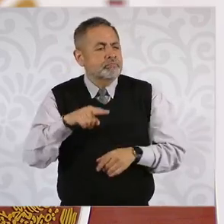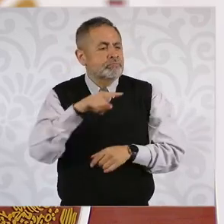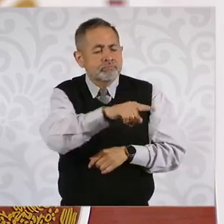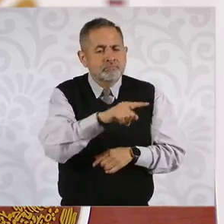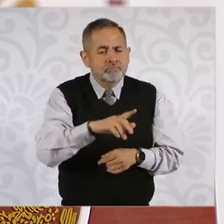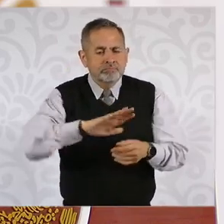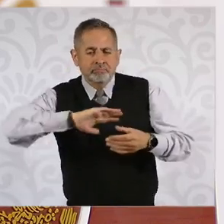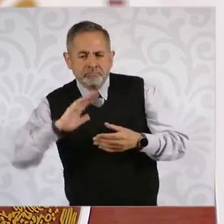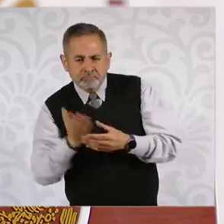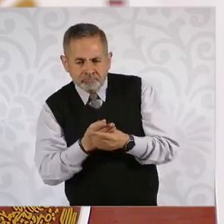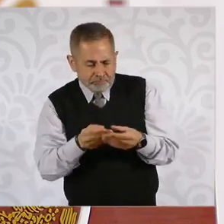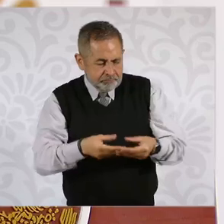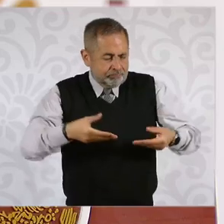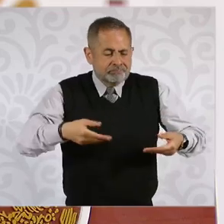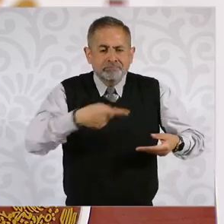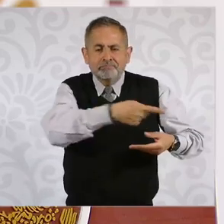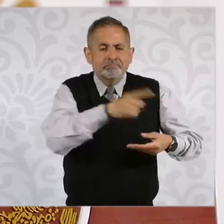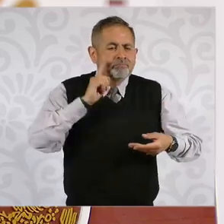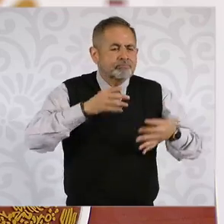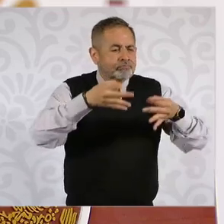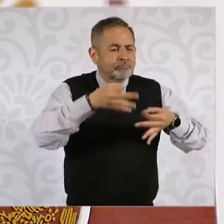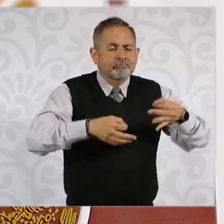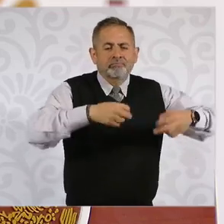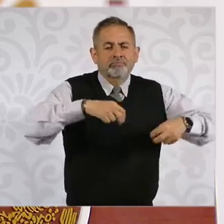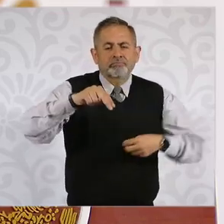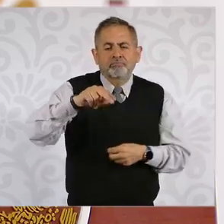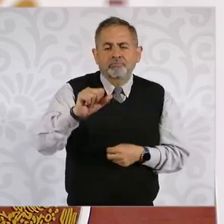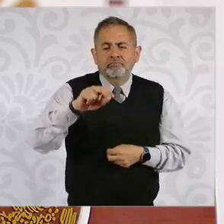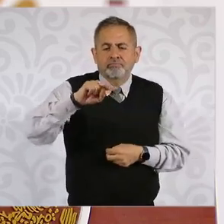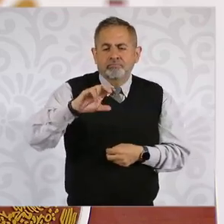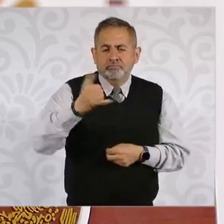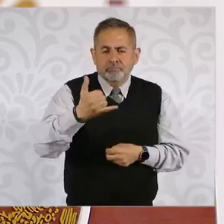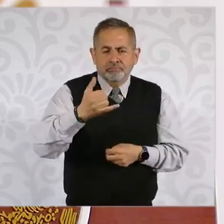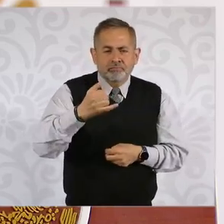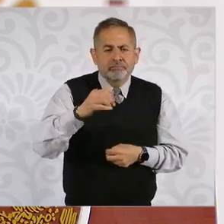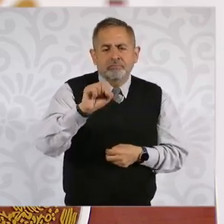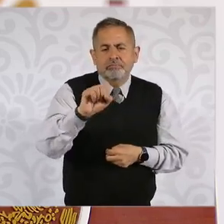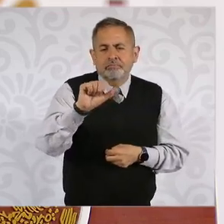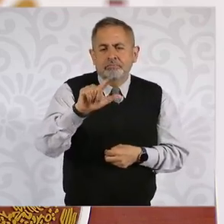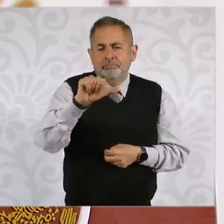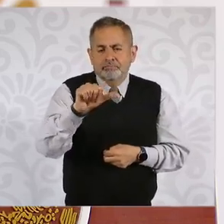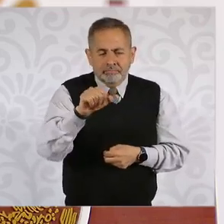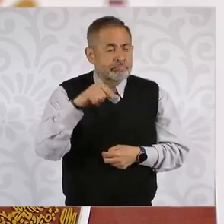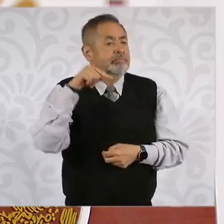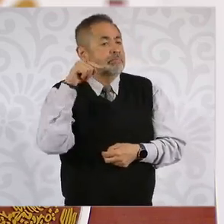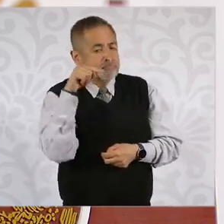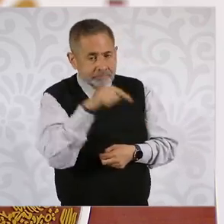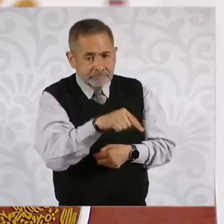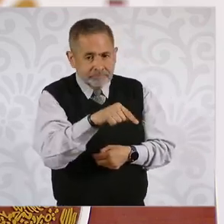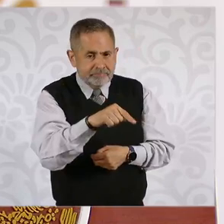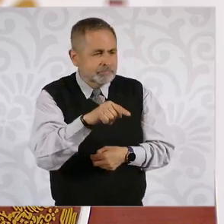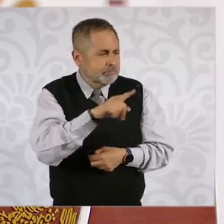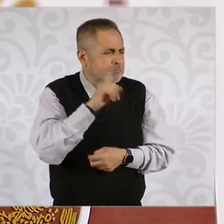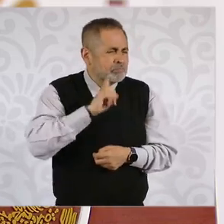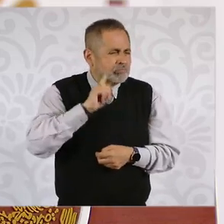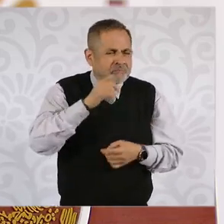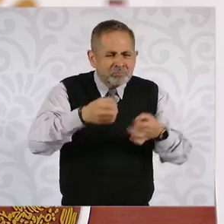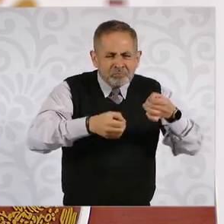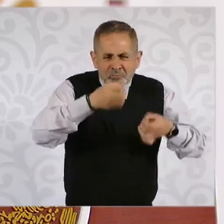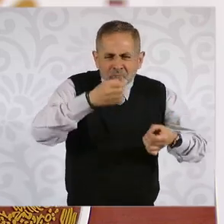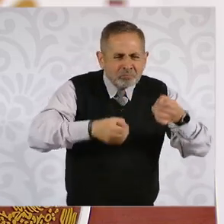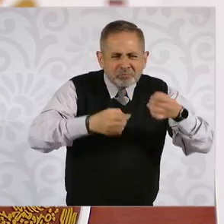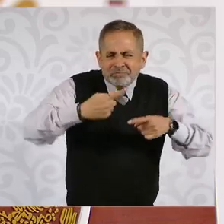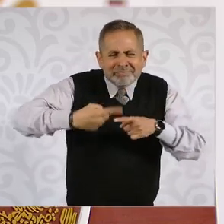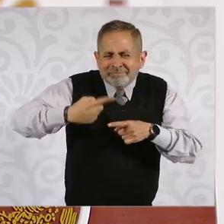expediente, dice, de la jueza Nancy Juárez Salas, quien es esta juez, es